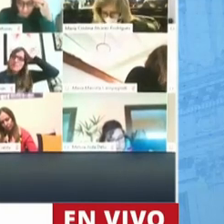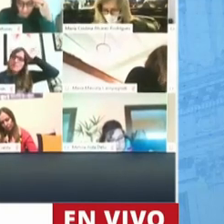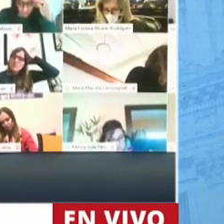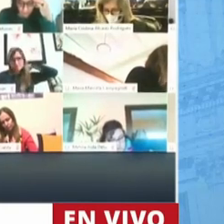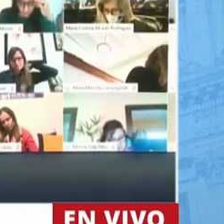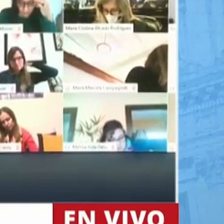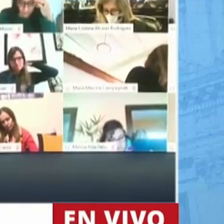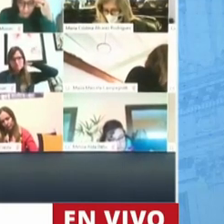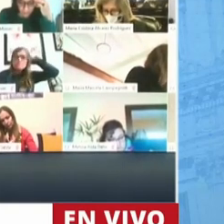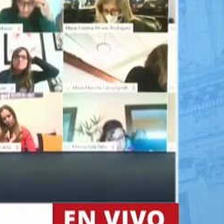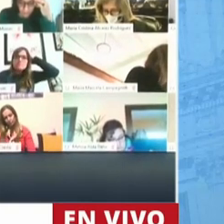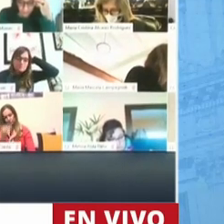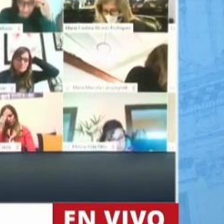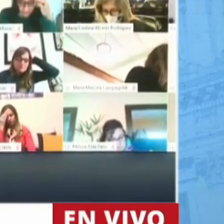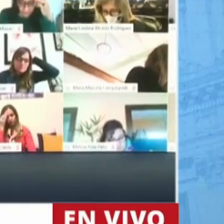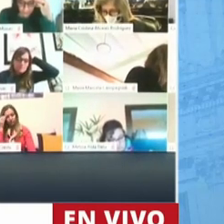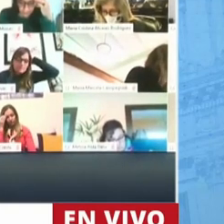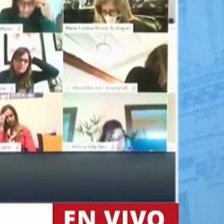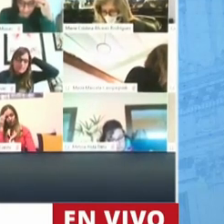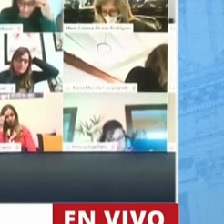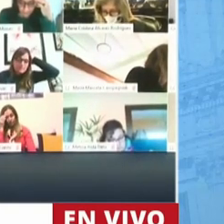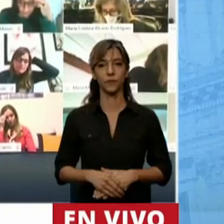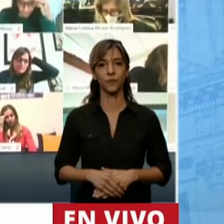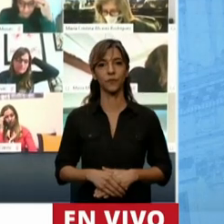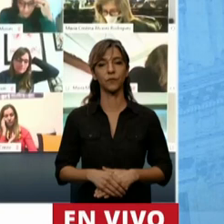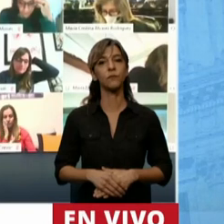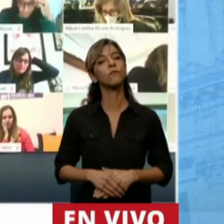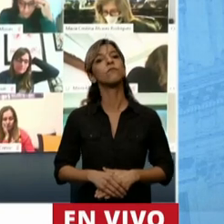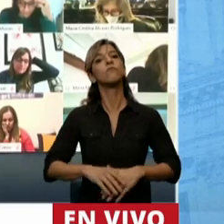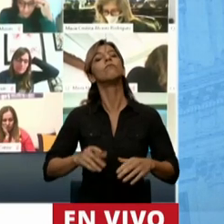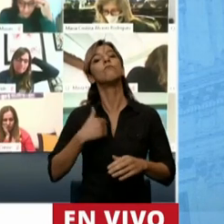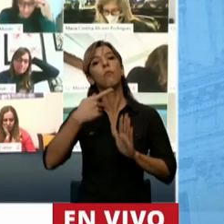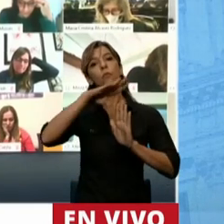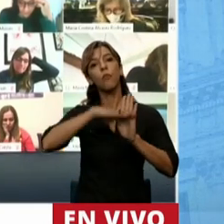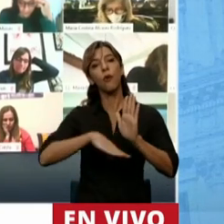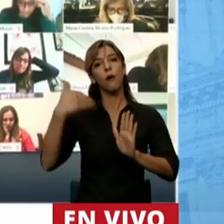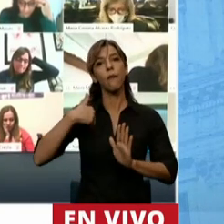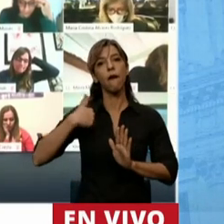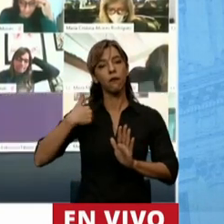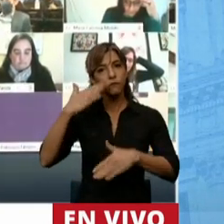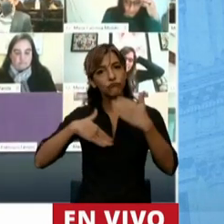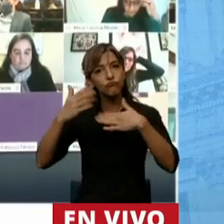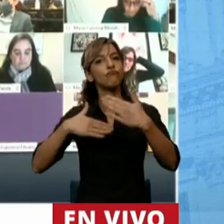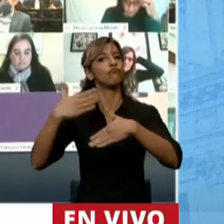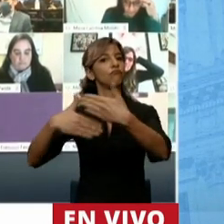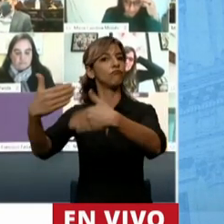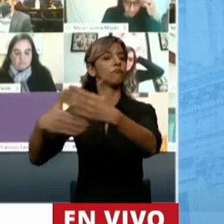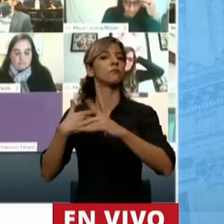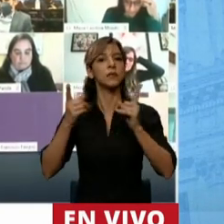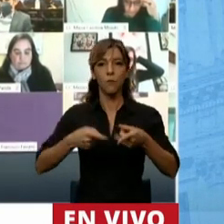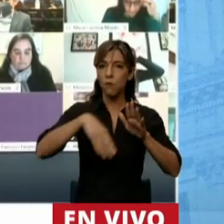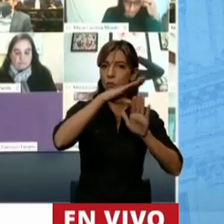lanzamos el programa Argentina Construye y creamos el programa de emergencia financiera provincial